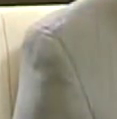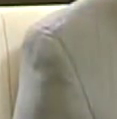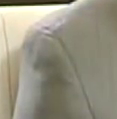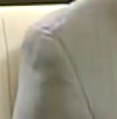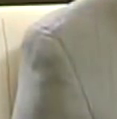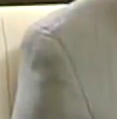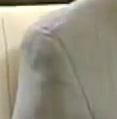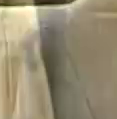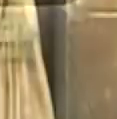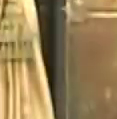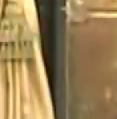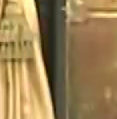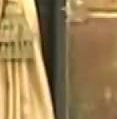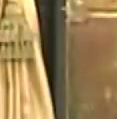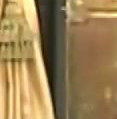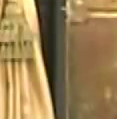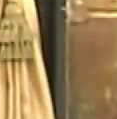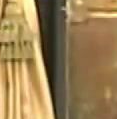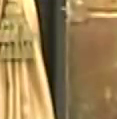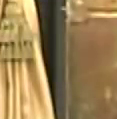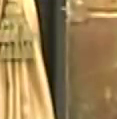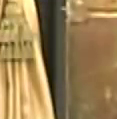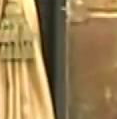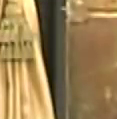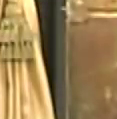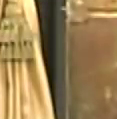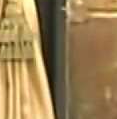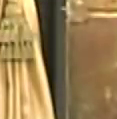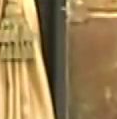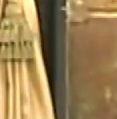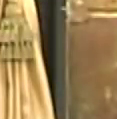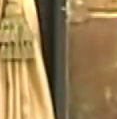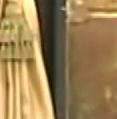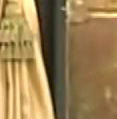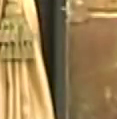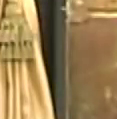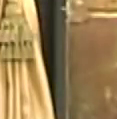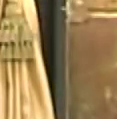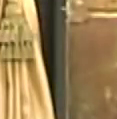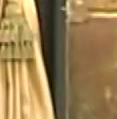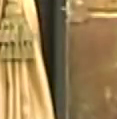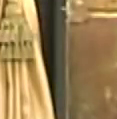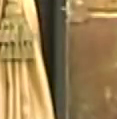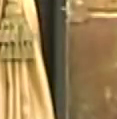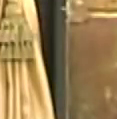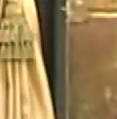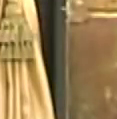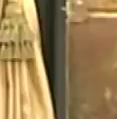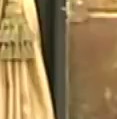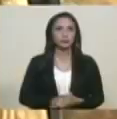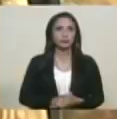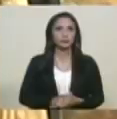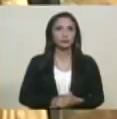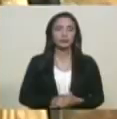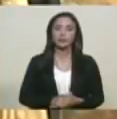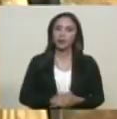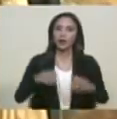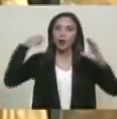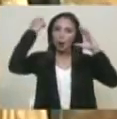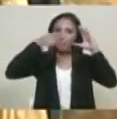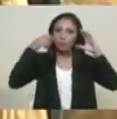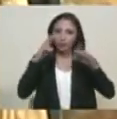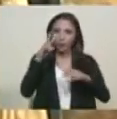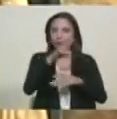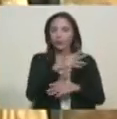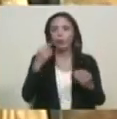Muy bien, esto es un video casero que hicieron unos trabajadores de PDVSA. Se los agradezco. Este es uno de los métodos que